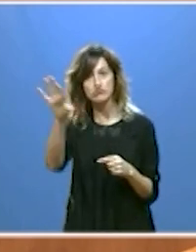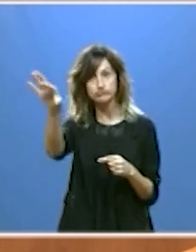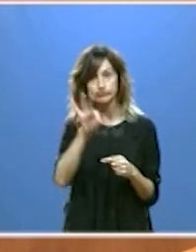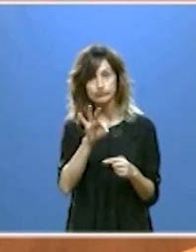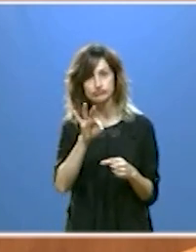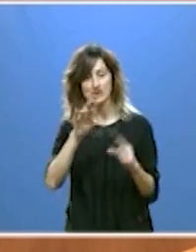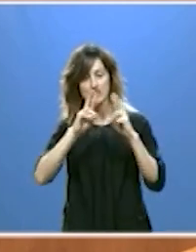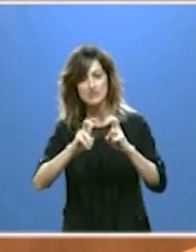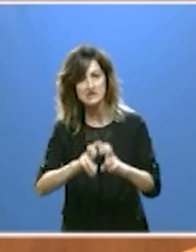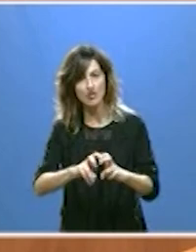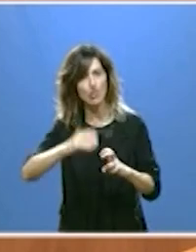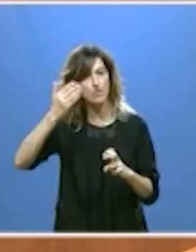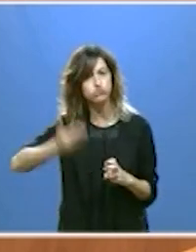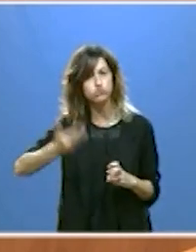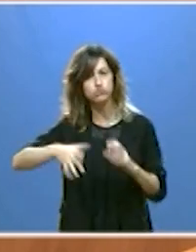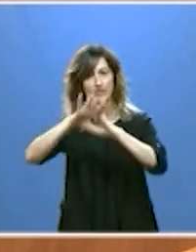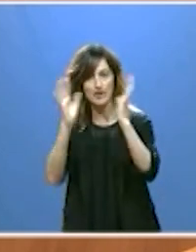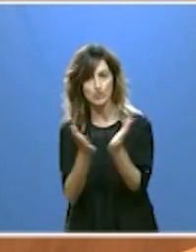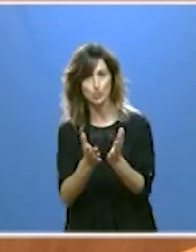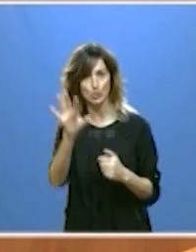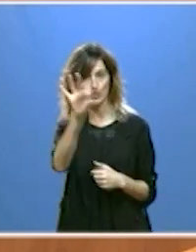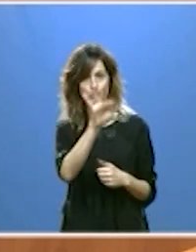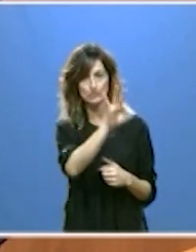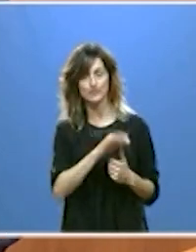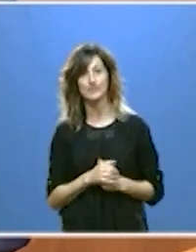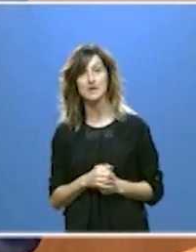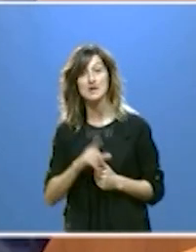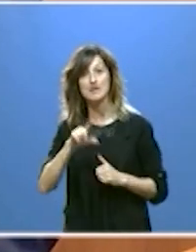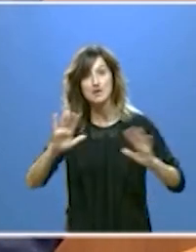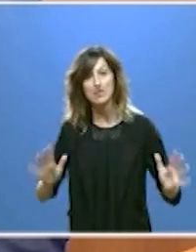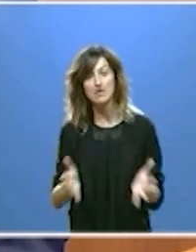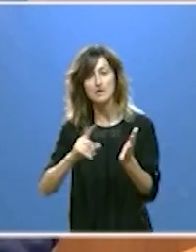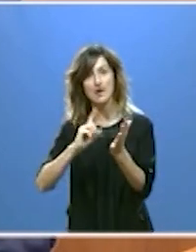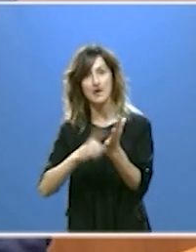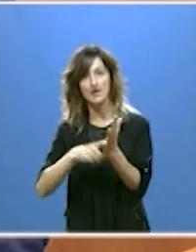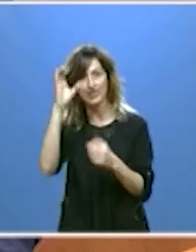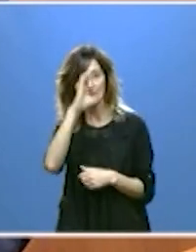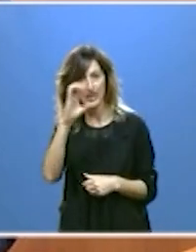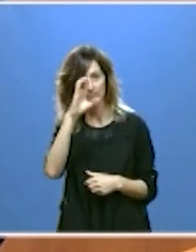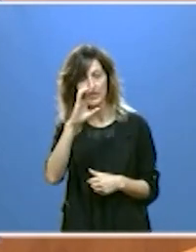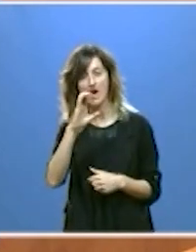de alto impacto mundial. Impulsaremos una nueva ley de ciencia para